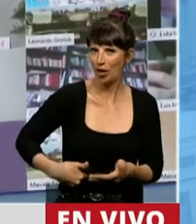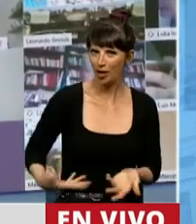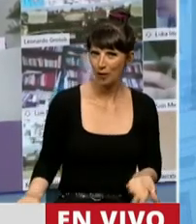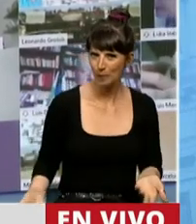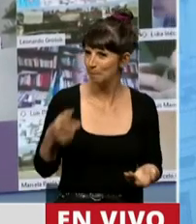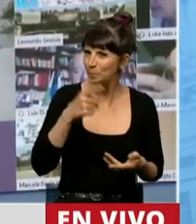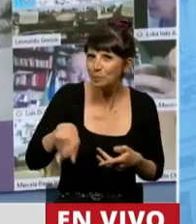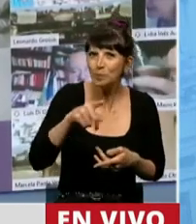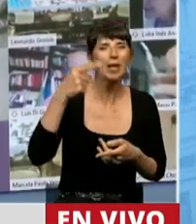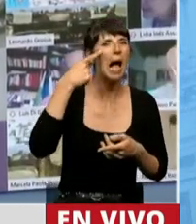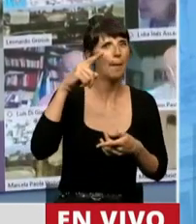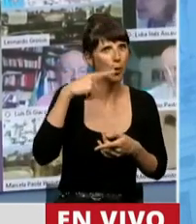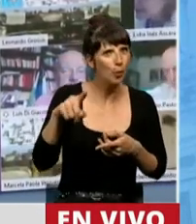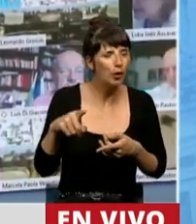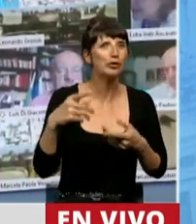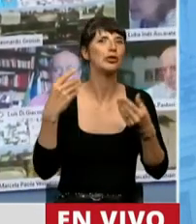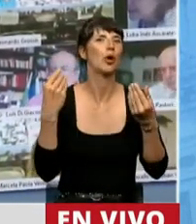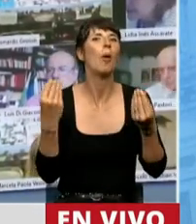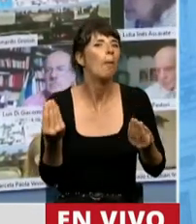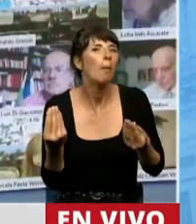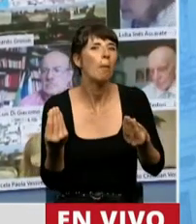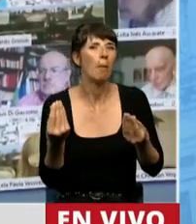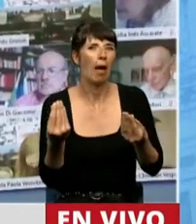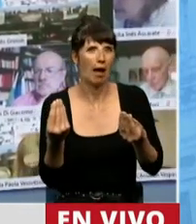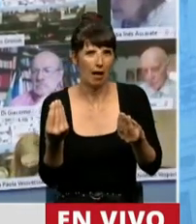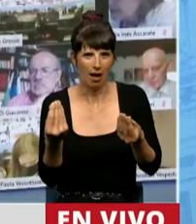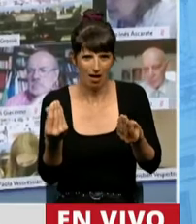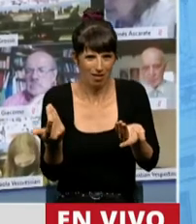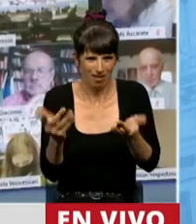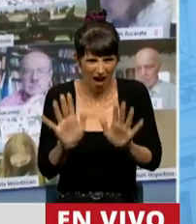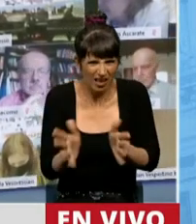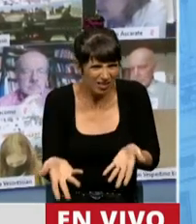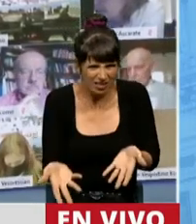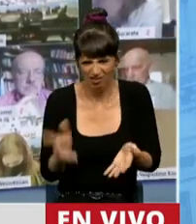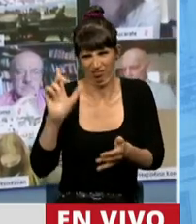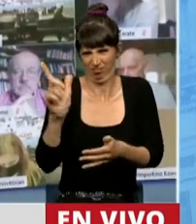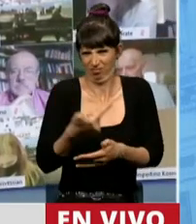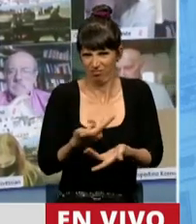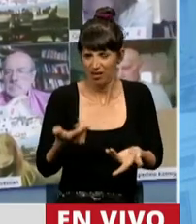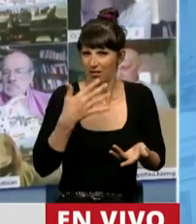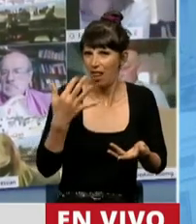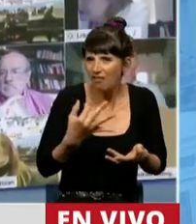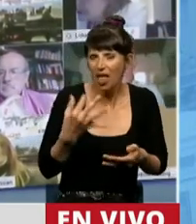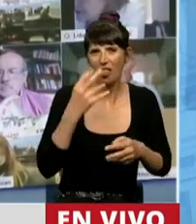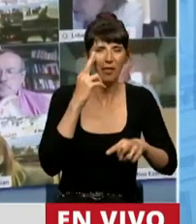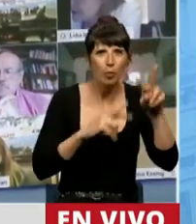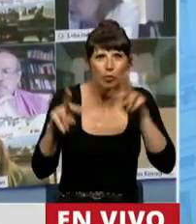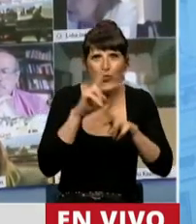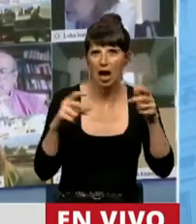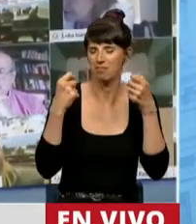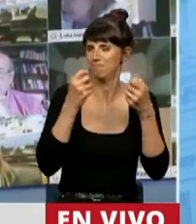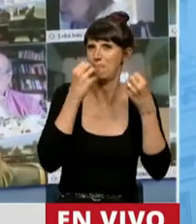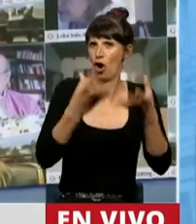tiempo, para reforzar el sistema de salud y evitar la muerte de miles de compatriotas. Parece que estos sectores políticos